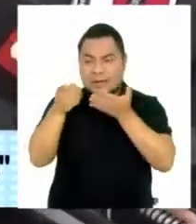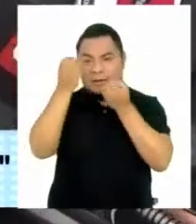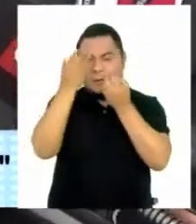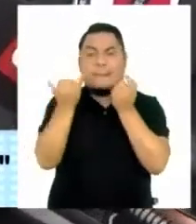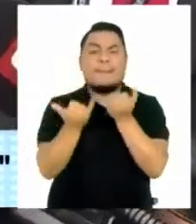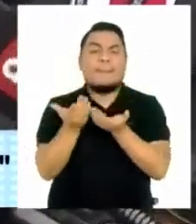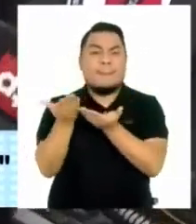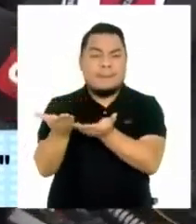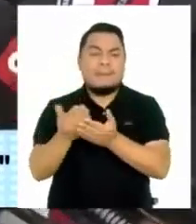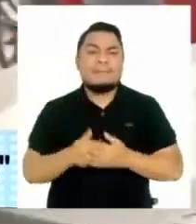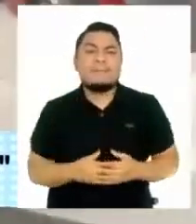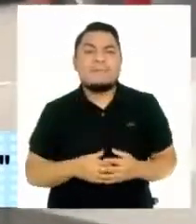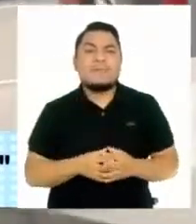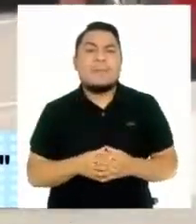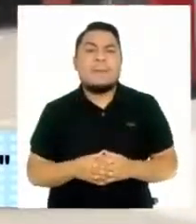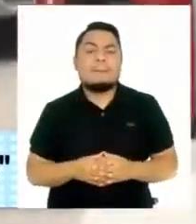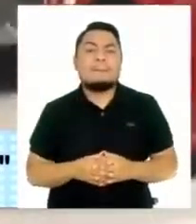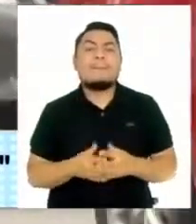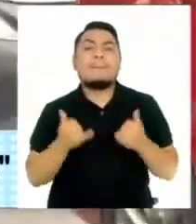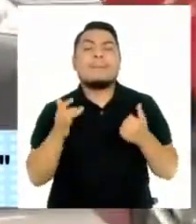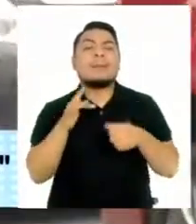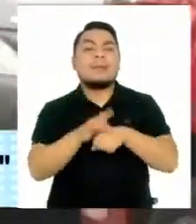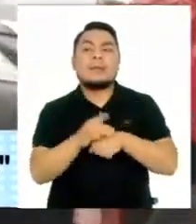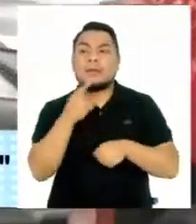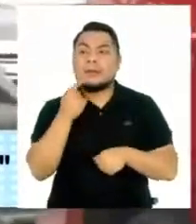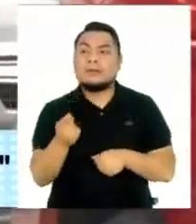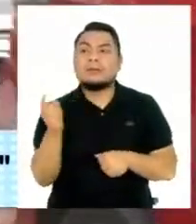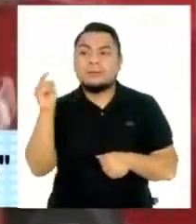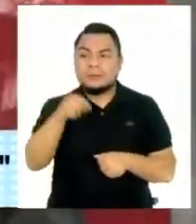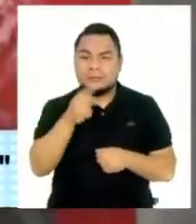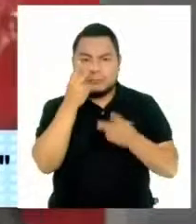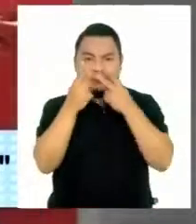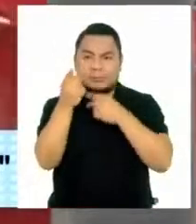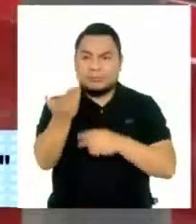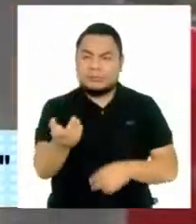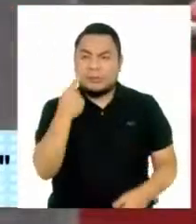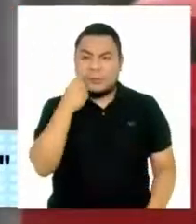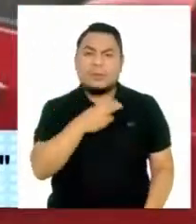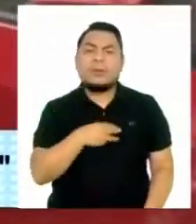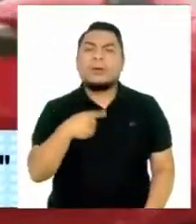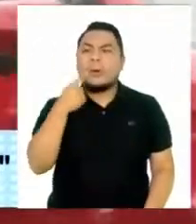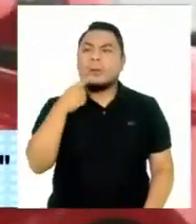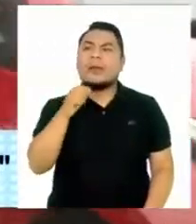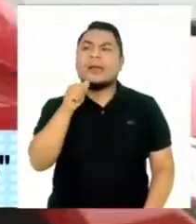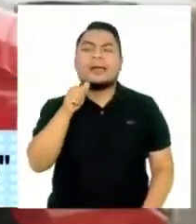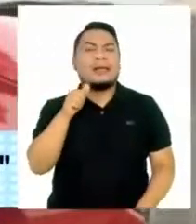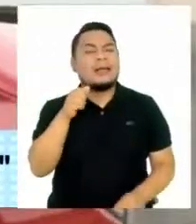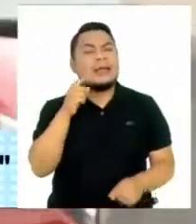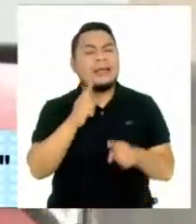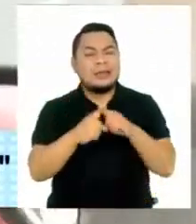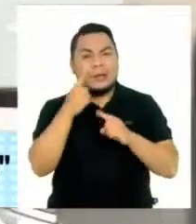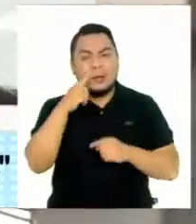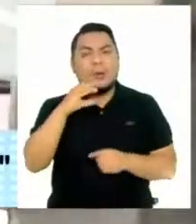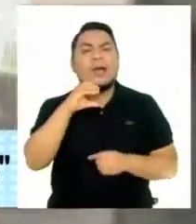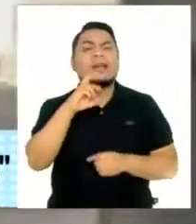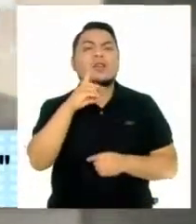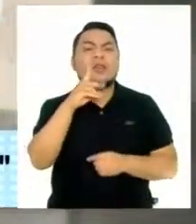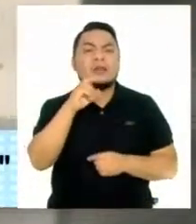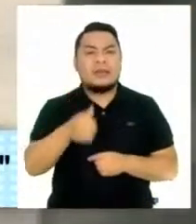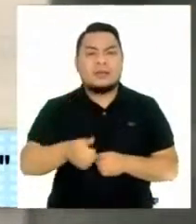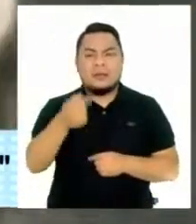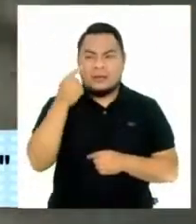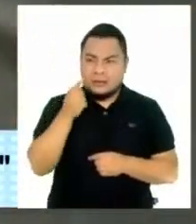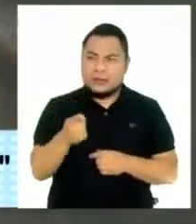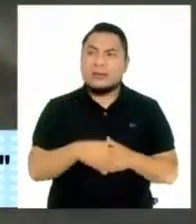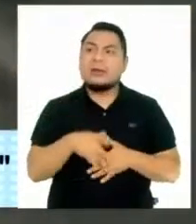información que nos da el ministro de Salud actual. Más temprano nuevamente se vio visitando Palacio de Gobierno al ex canciller Manuel Rodríguez Cuadros,